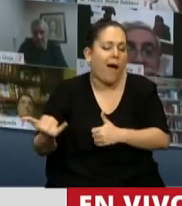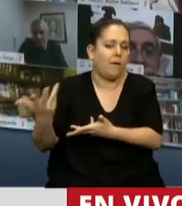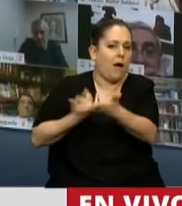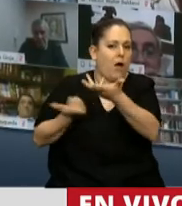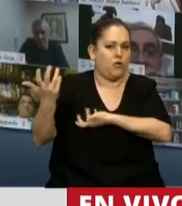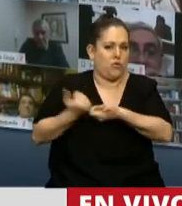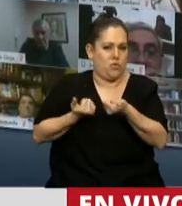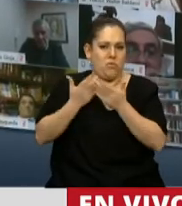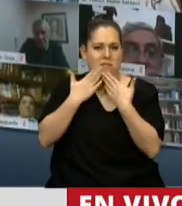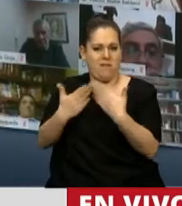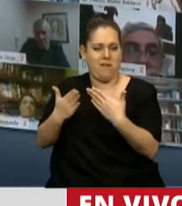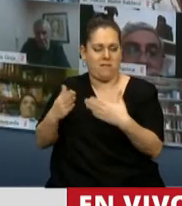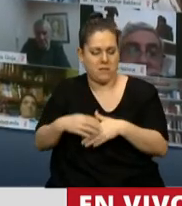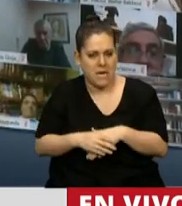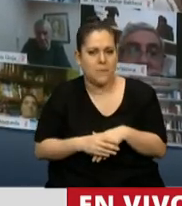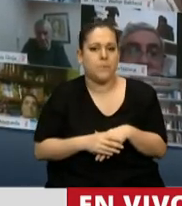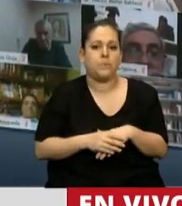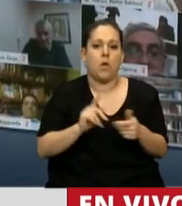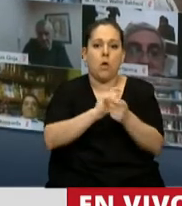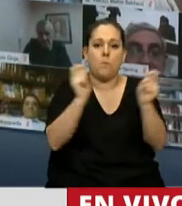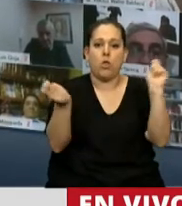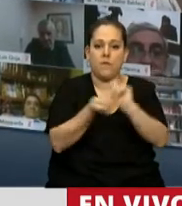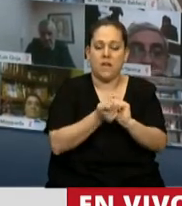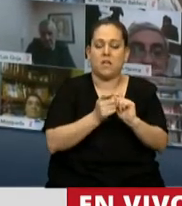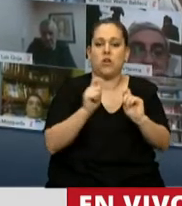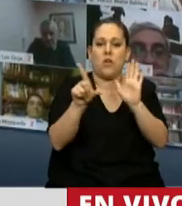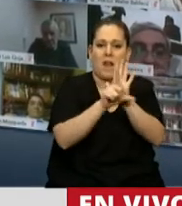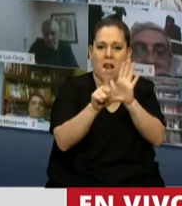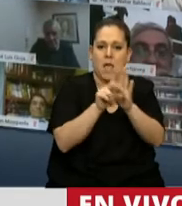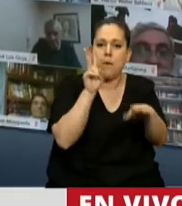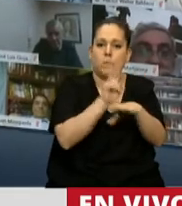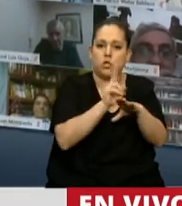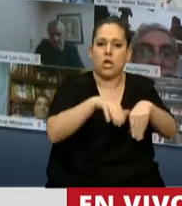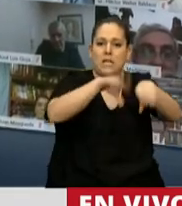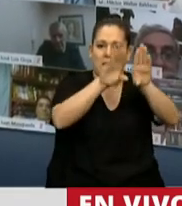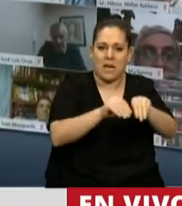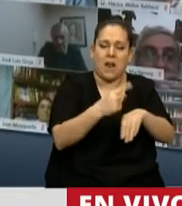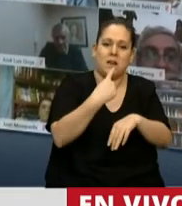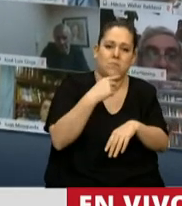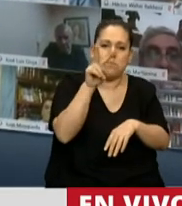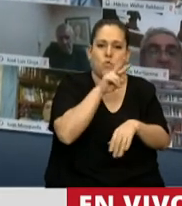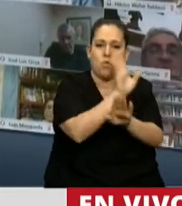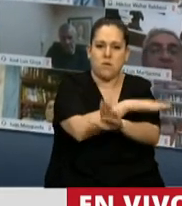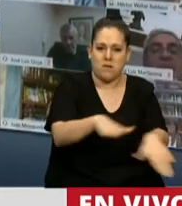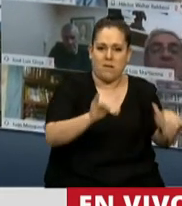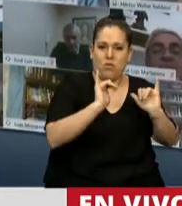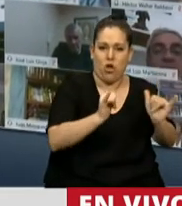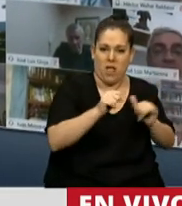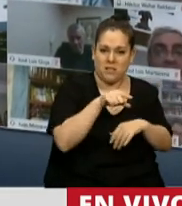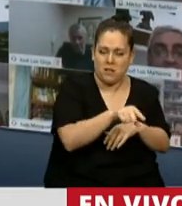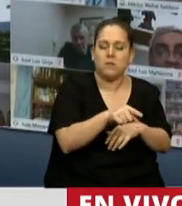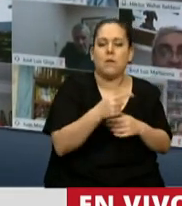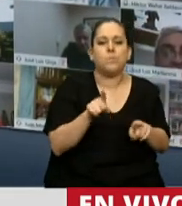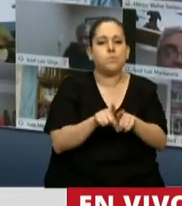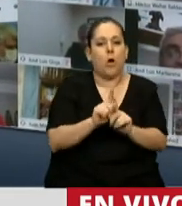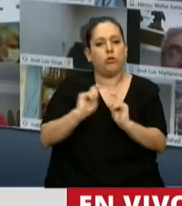Con esta modificación de la Ley de Protección Integral de Niñas, Niños y Adolescentes, le otorgamos